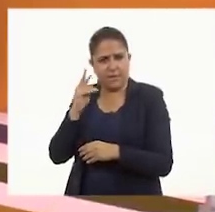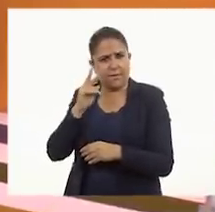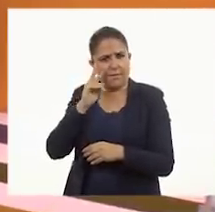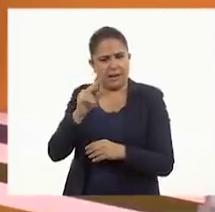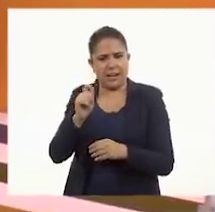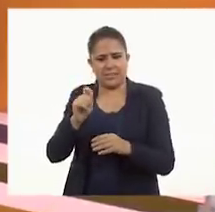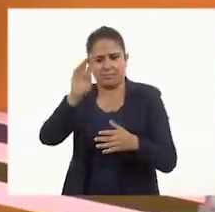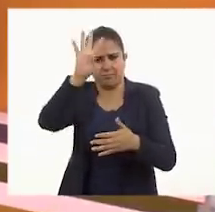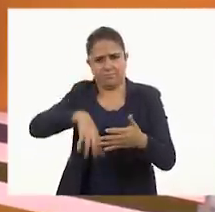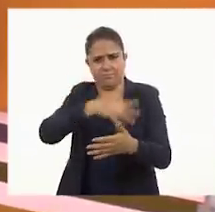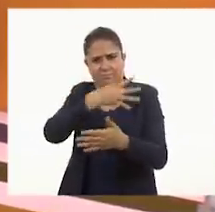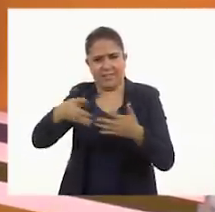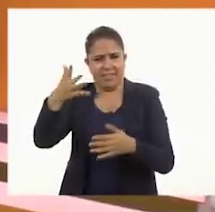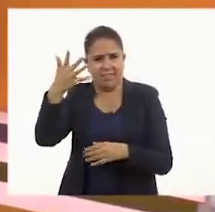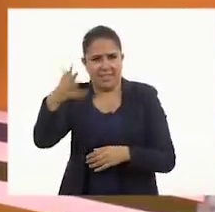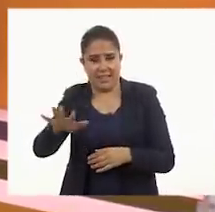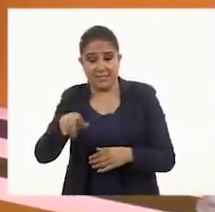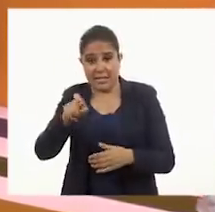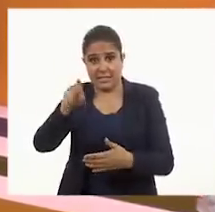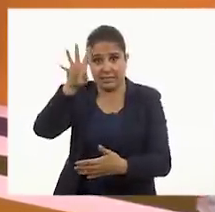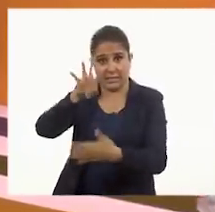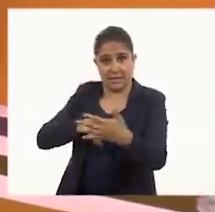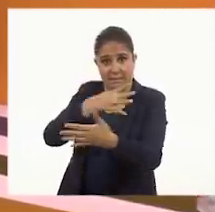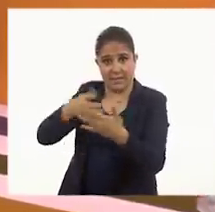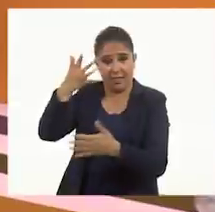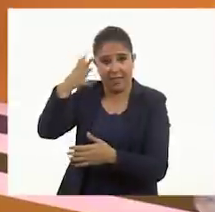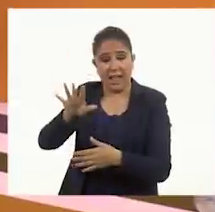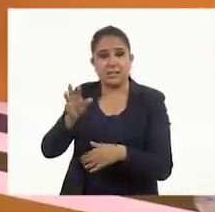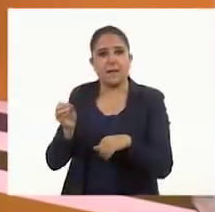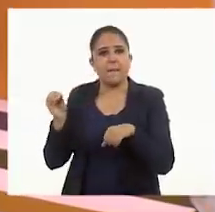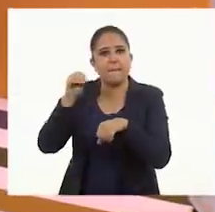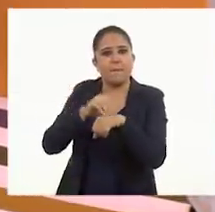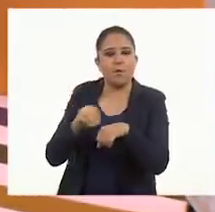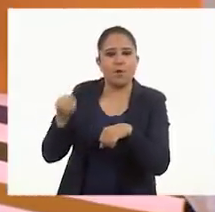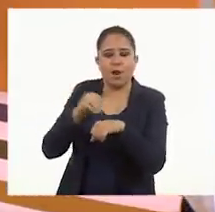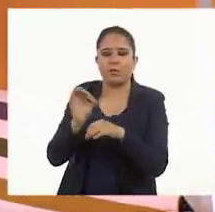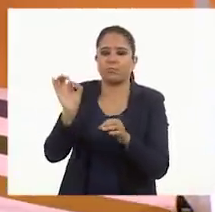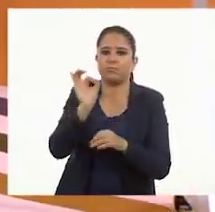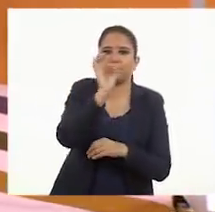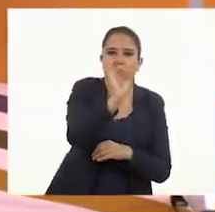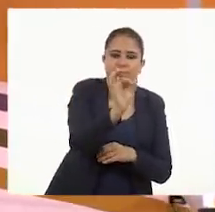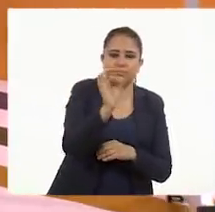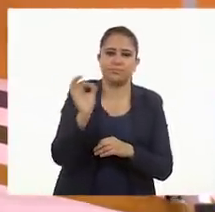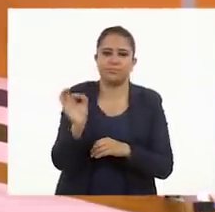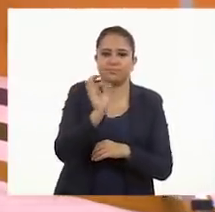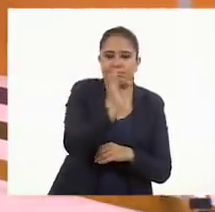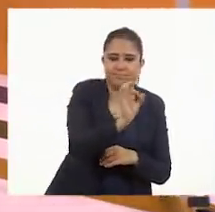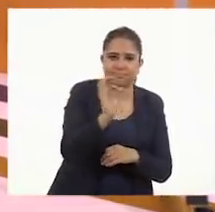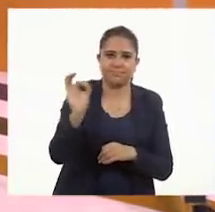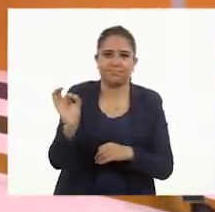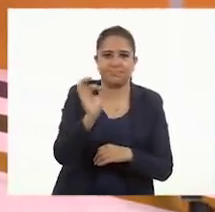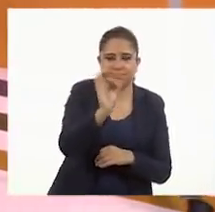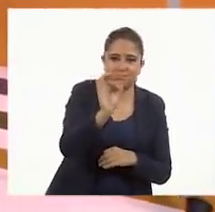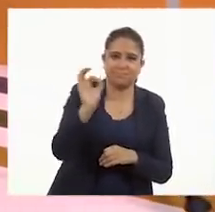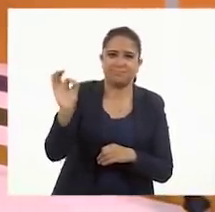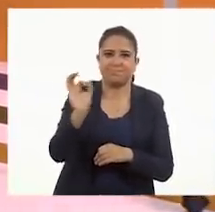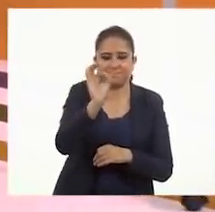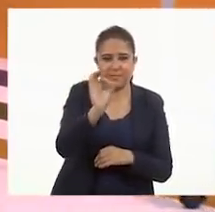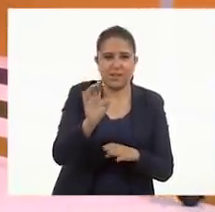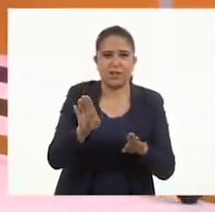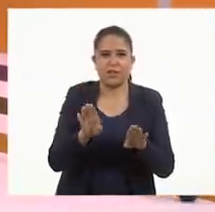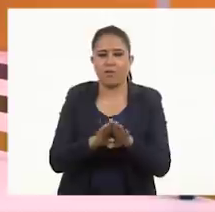tablero de 10. En este tablero de 10 íbamos colocando una tapita conforme íbamos sacando